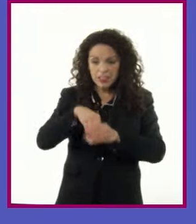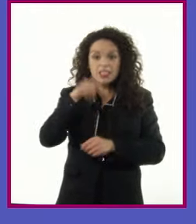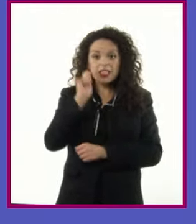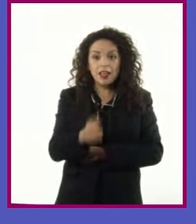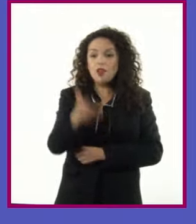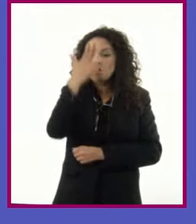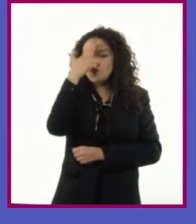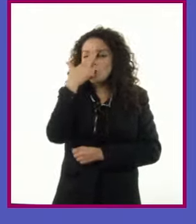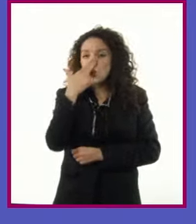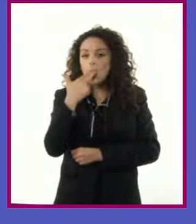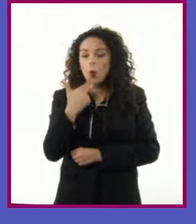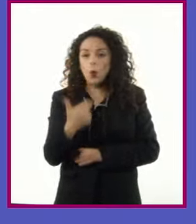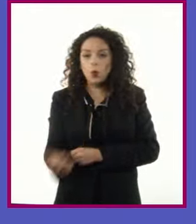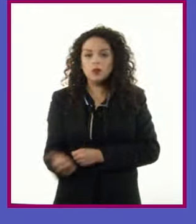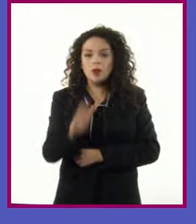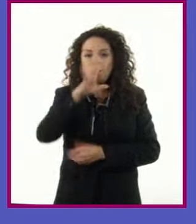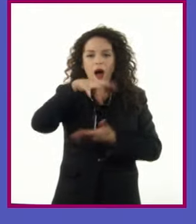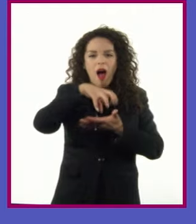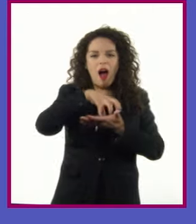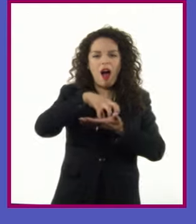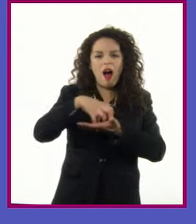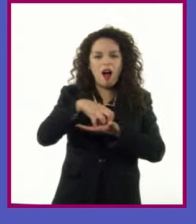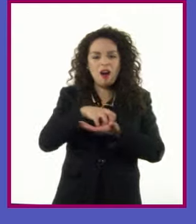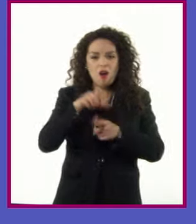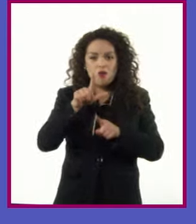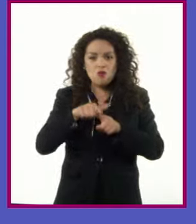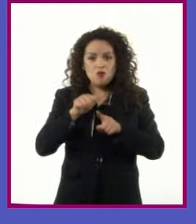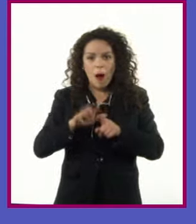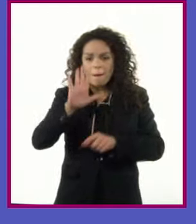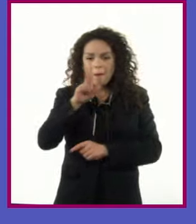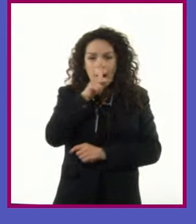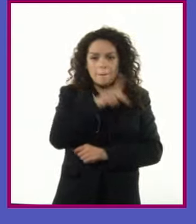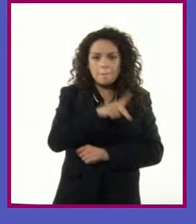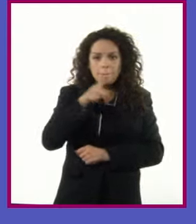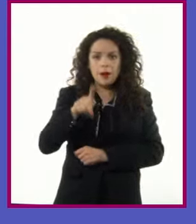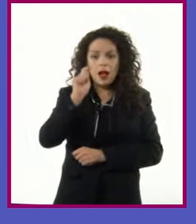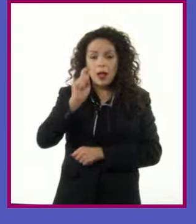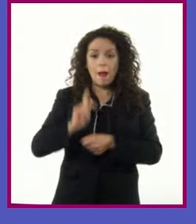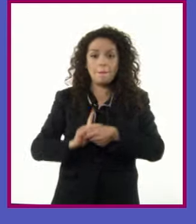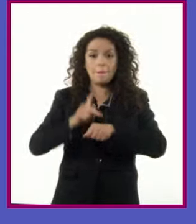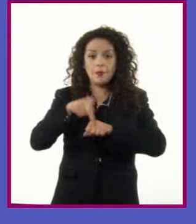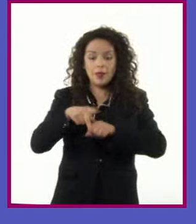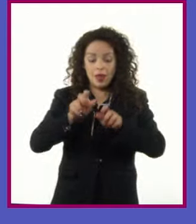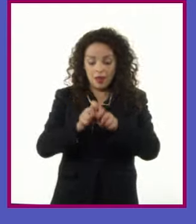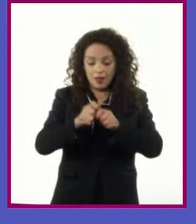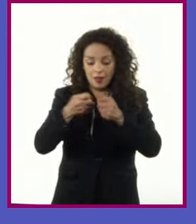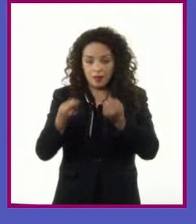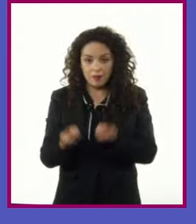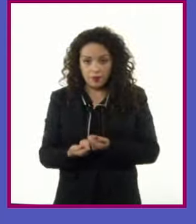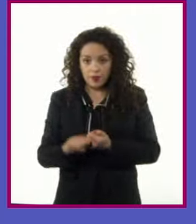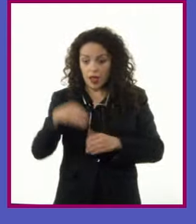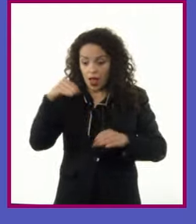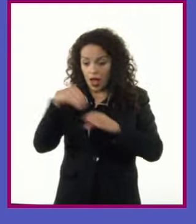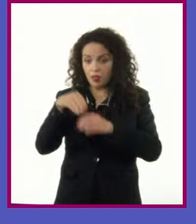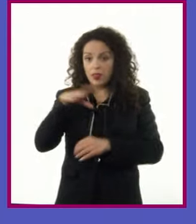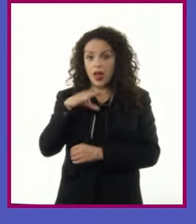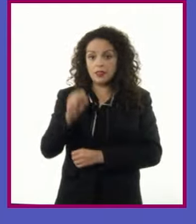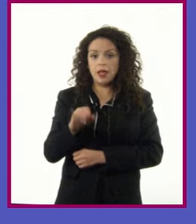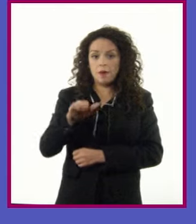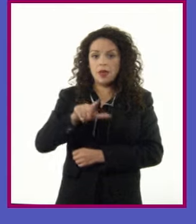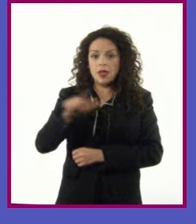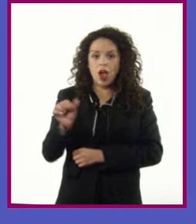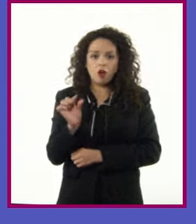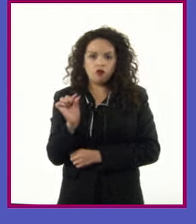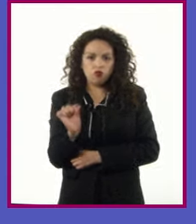jugosa, gelatinosa y de un color semejante al de la piel Con varias semillas pequeñas Las